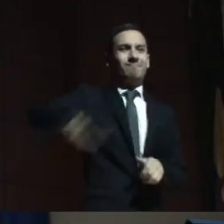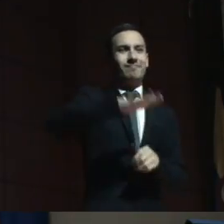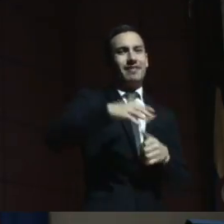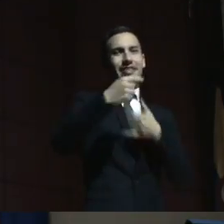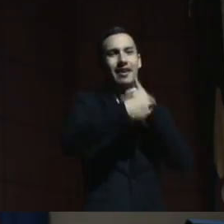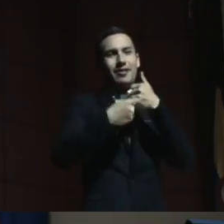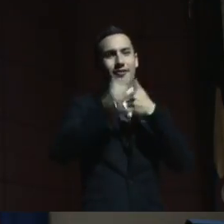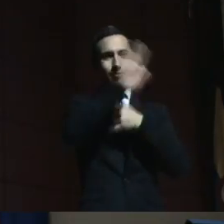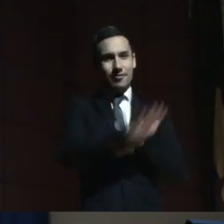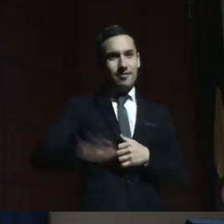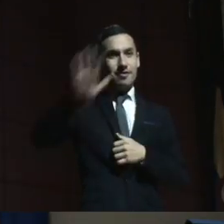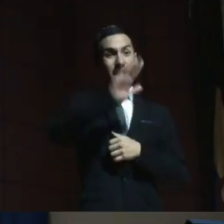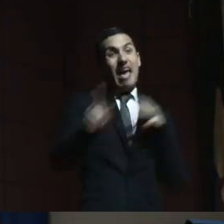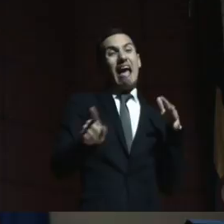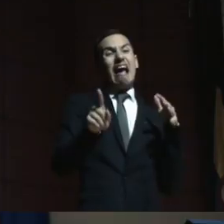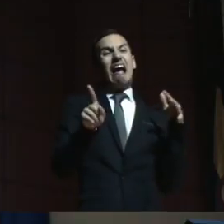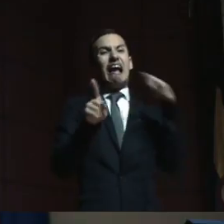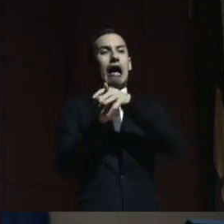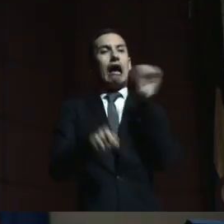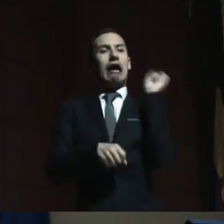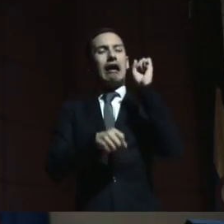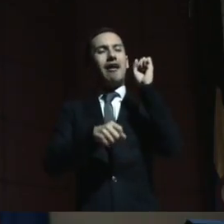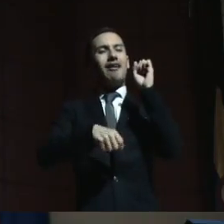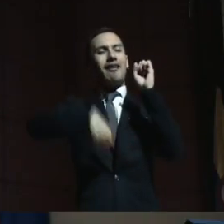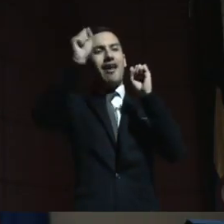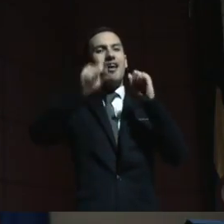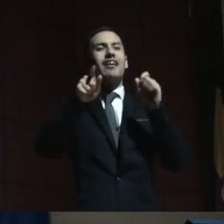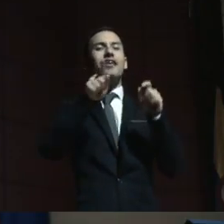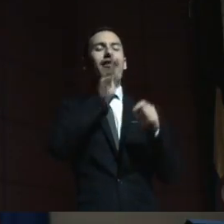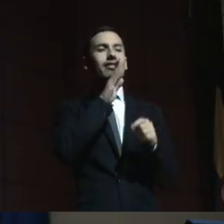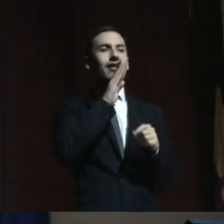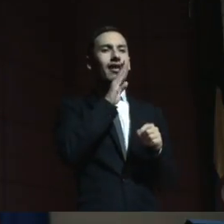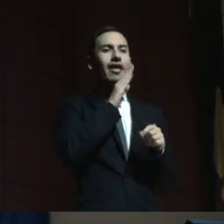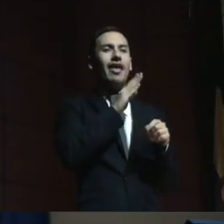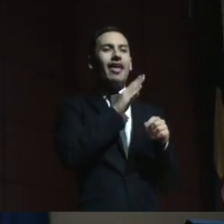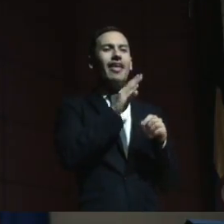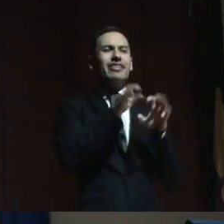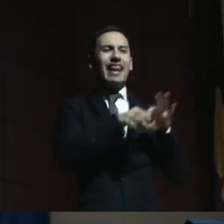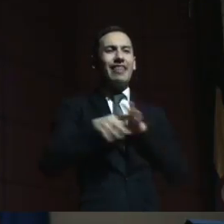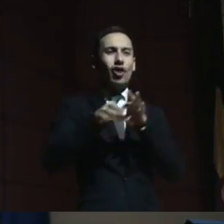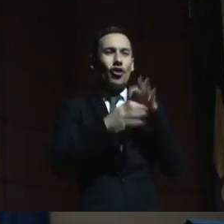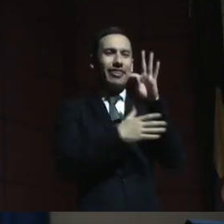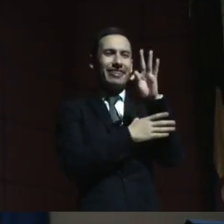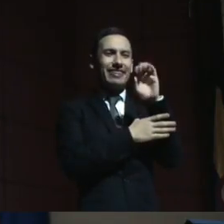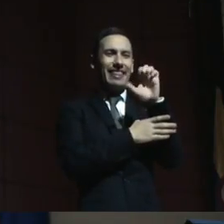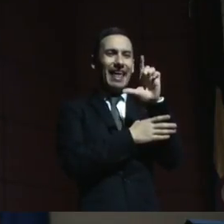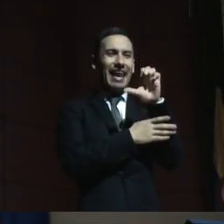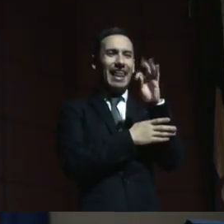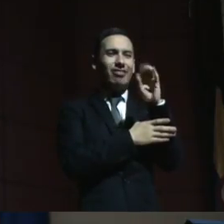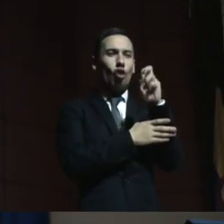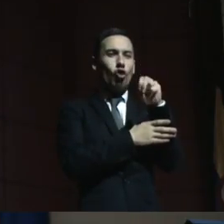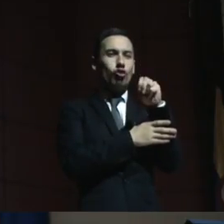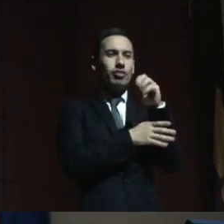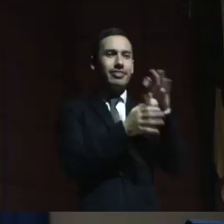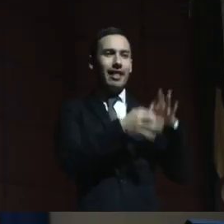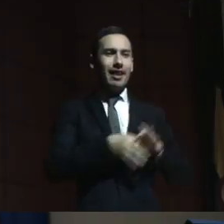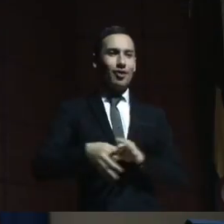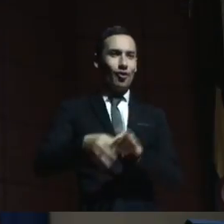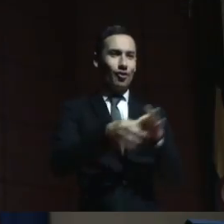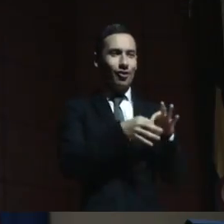Porque esos 27 horas de Teletón no nos ayudan mucho en este cambio de imaginario social.